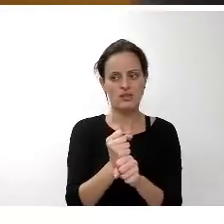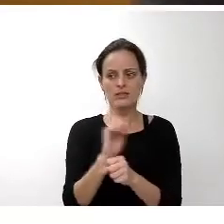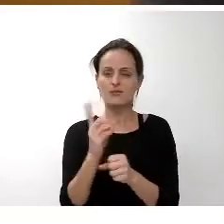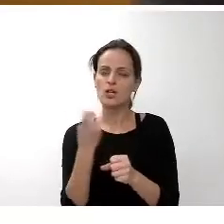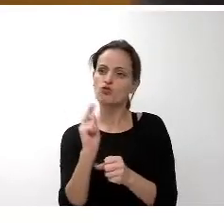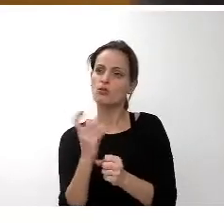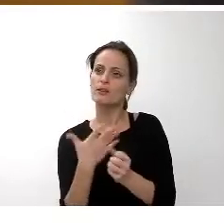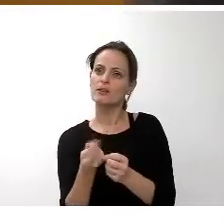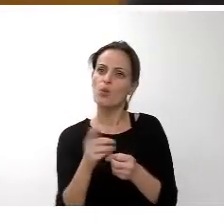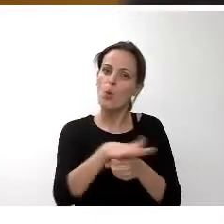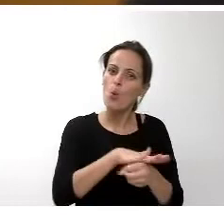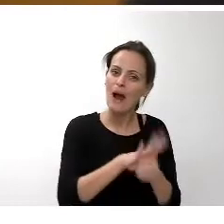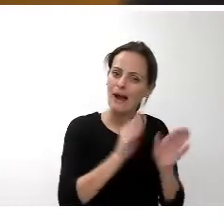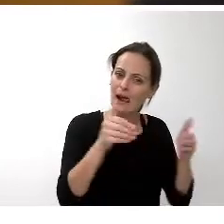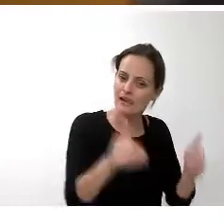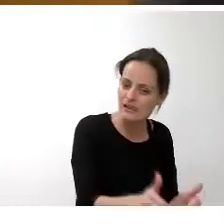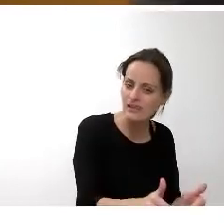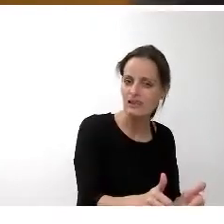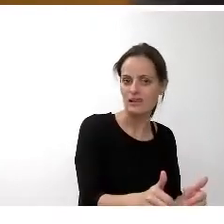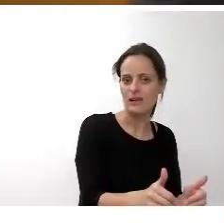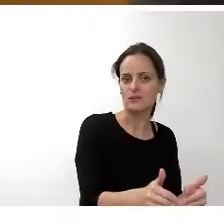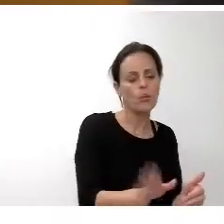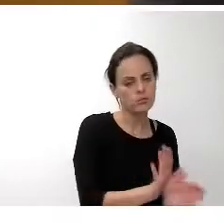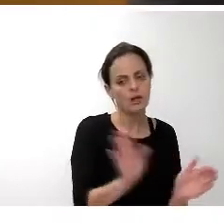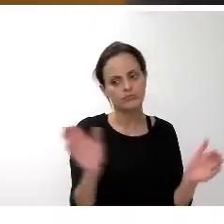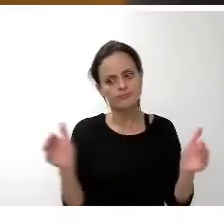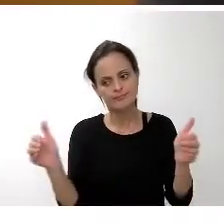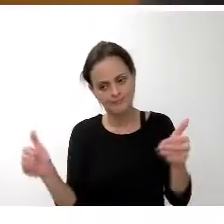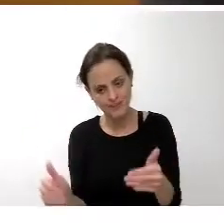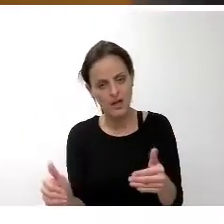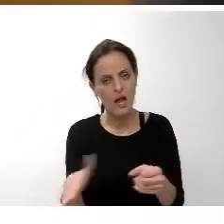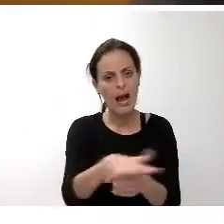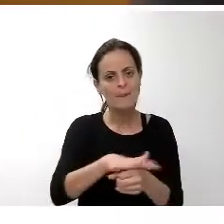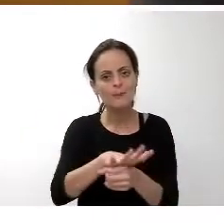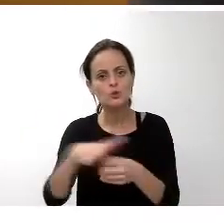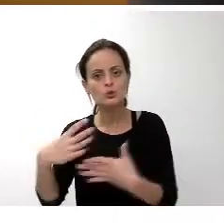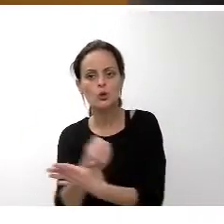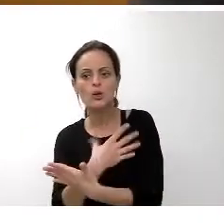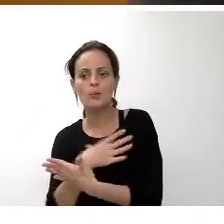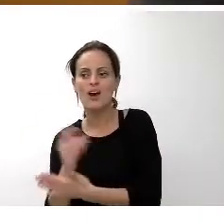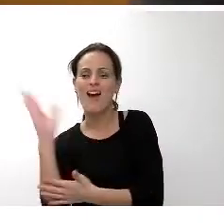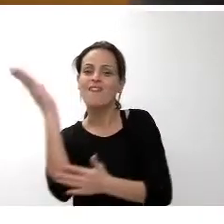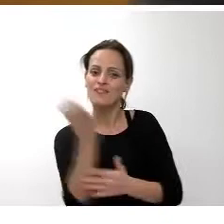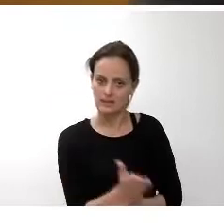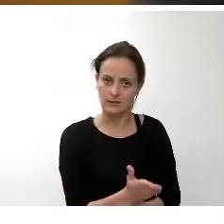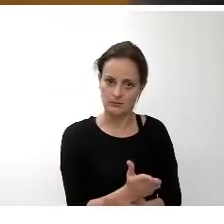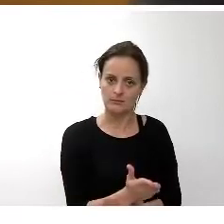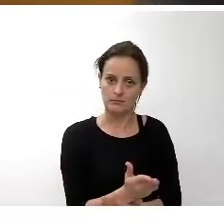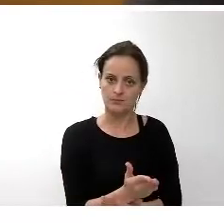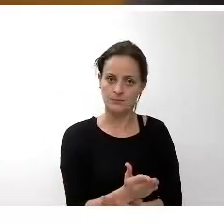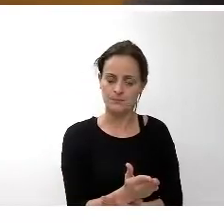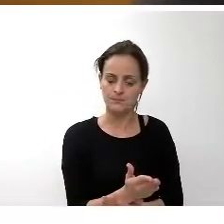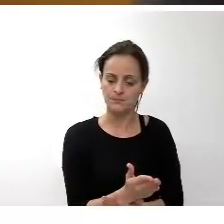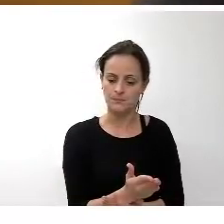proyecto de la corporación que afecta a todas y cada una de las áreas como recientemente se ha podido ver en la rueda de prensa que se ha donde se ha